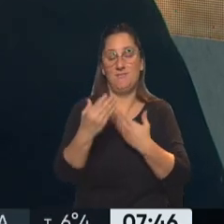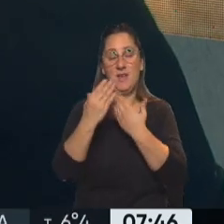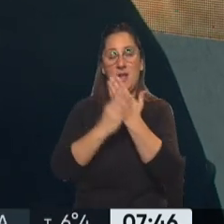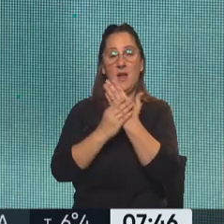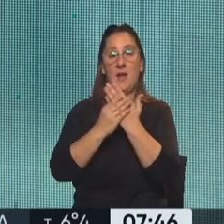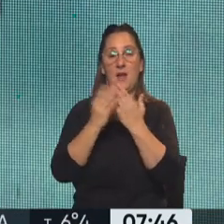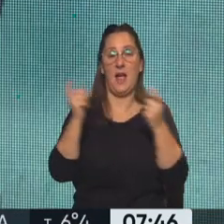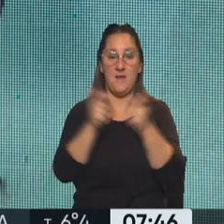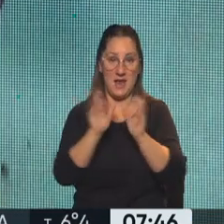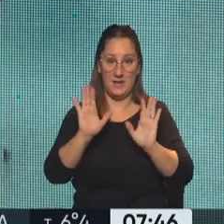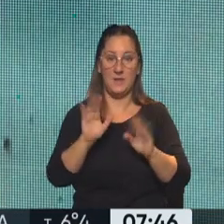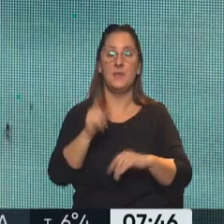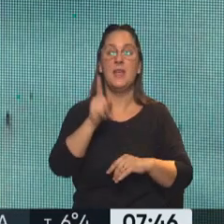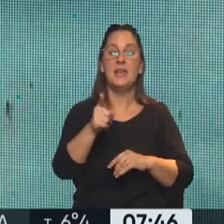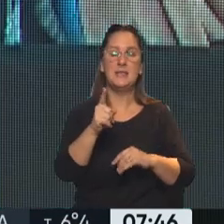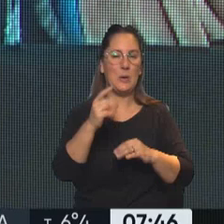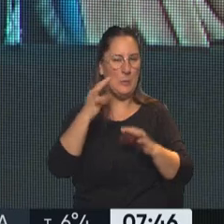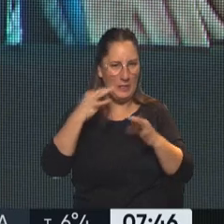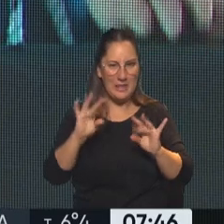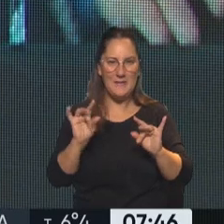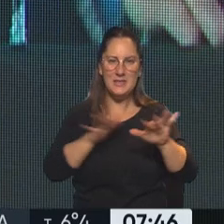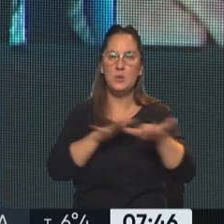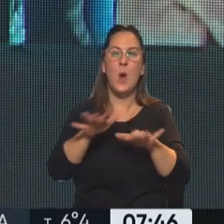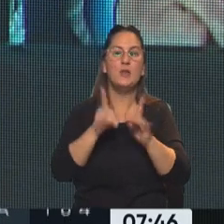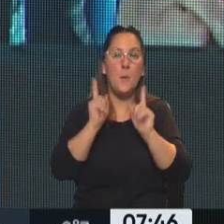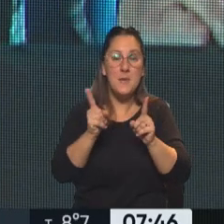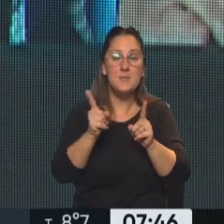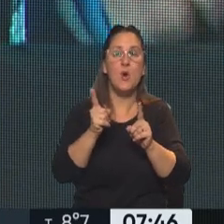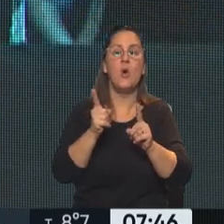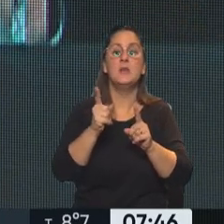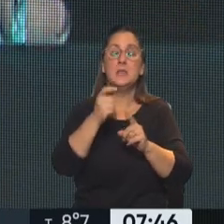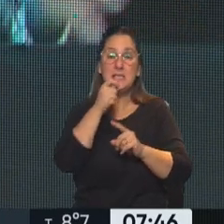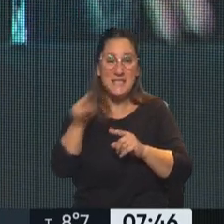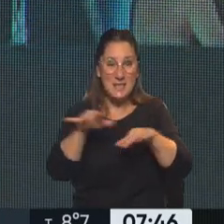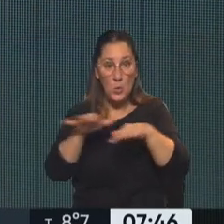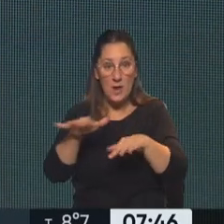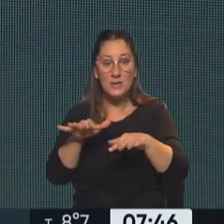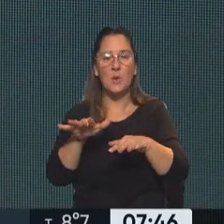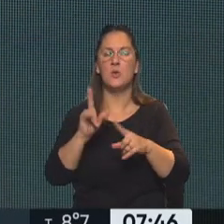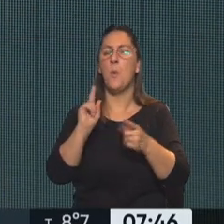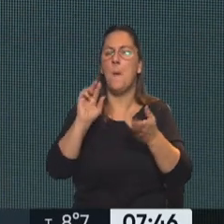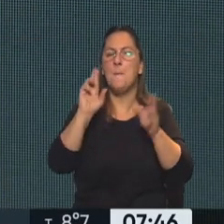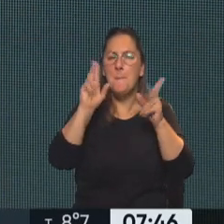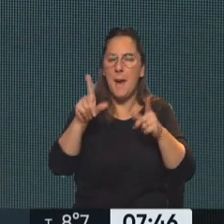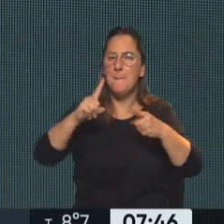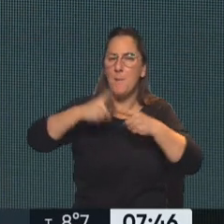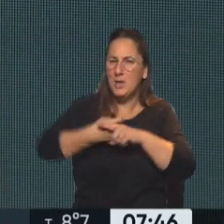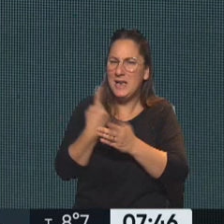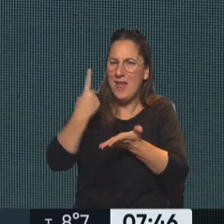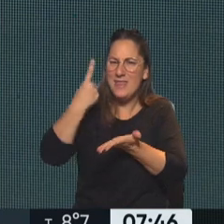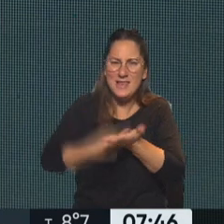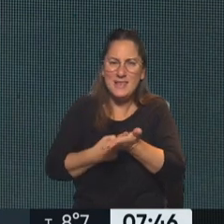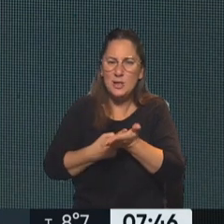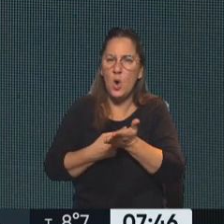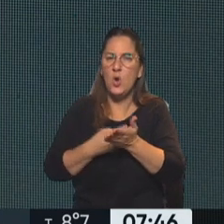de culpa del gabinete. El límite es muy finito y es determinar, como suele pasar en estos casos, si se trata de una política, una decisión política